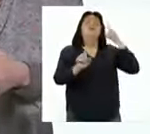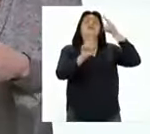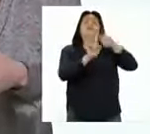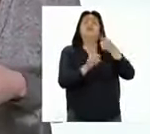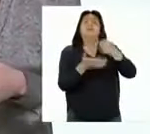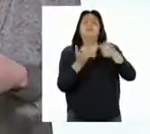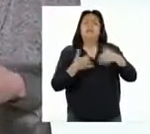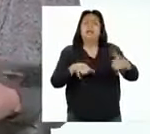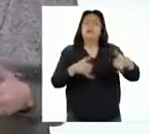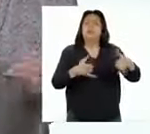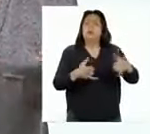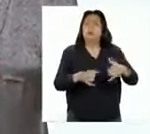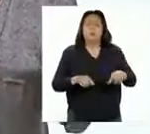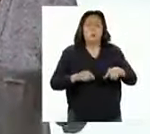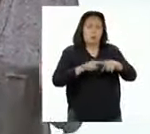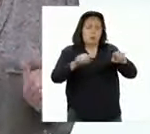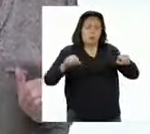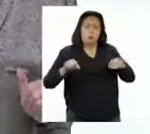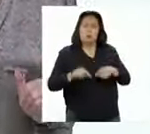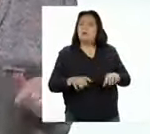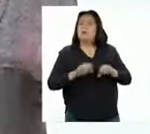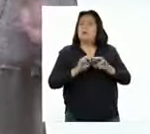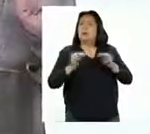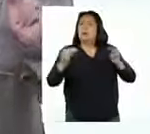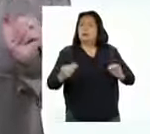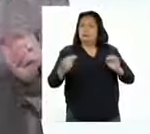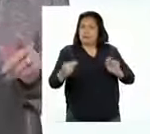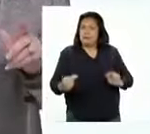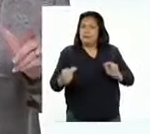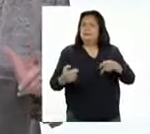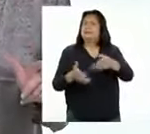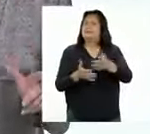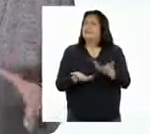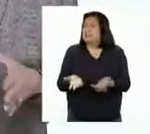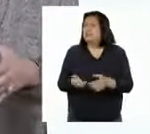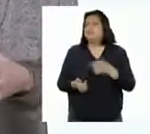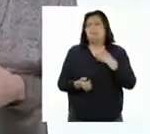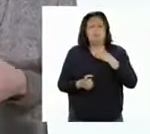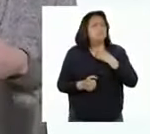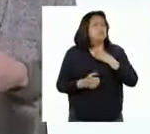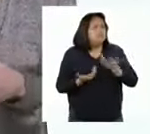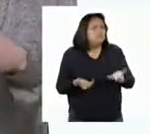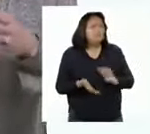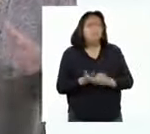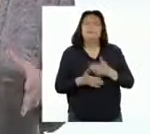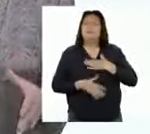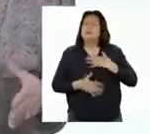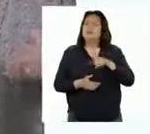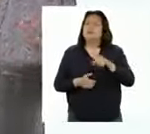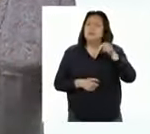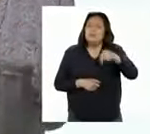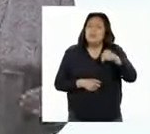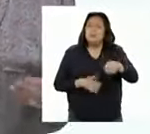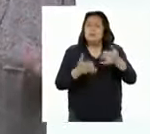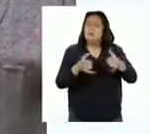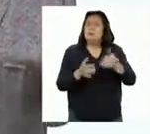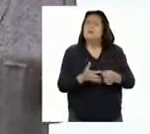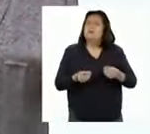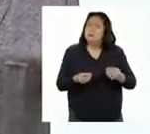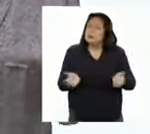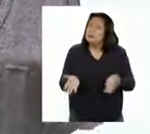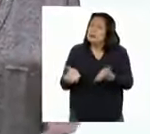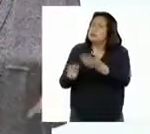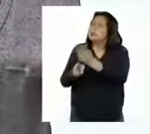de diseñar un juego de mesa es muy divertido. Pero lo mejor de todo es que a través de él podemos